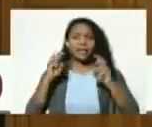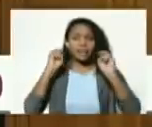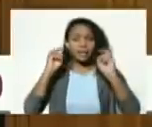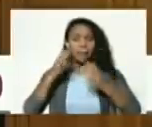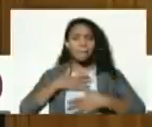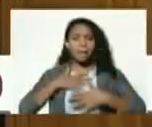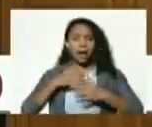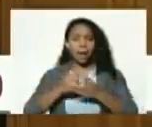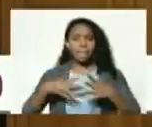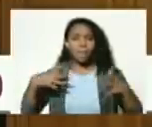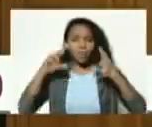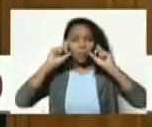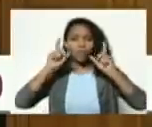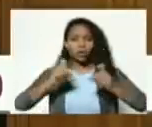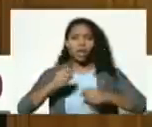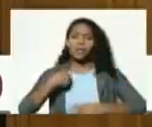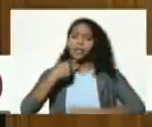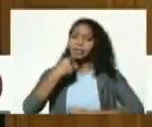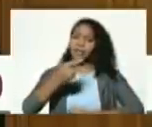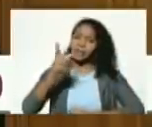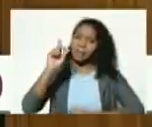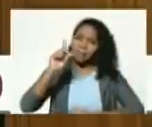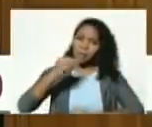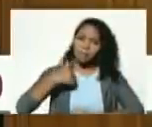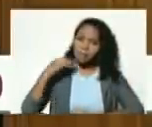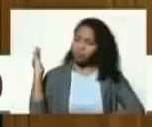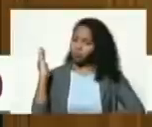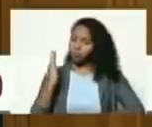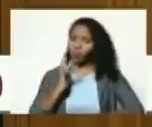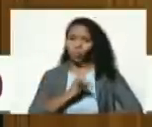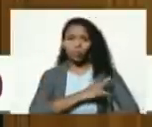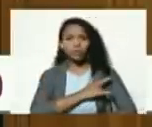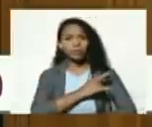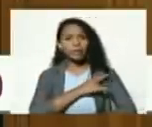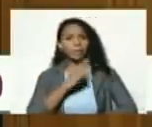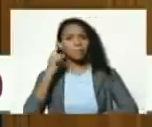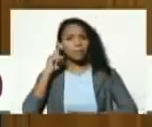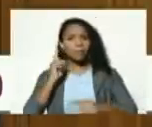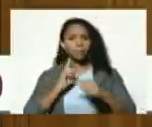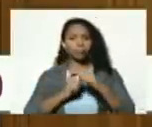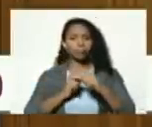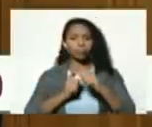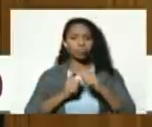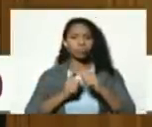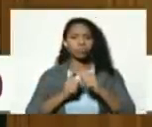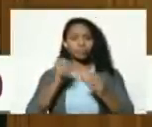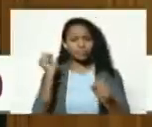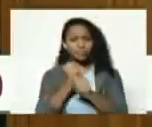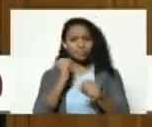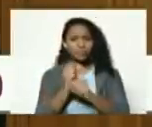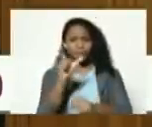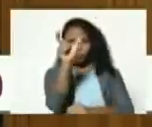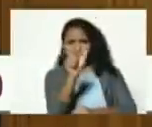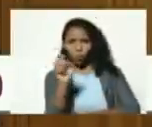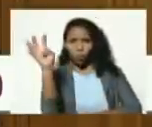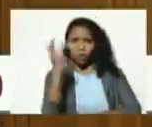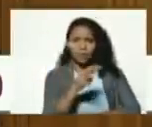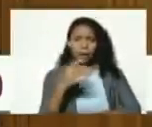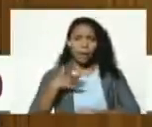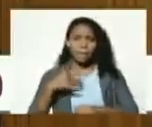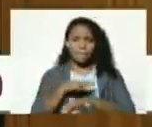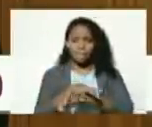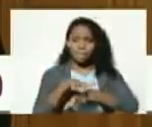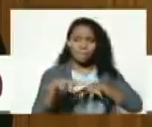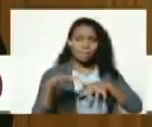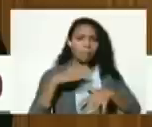profesional debo decir también que a mi regreso de la universidad mis opciones laborales en Guayana como para la mayoría de mis colegas